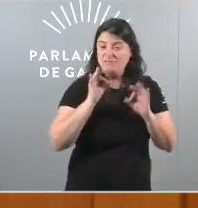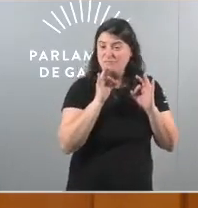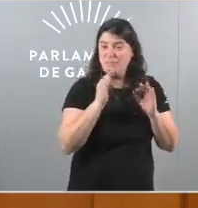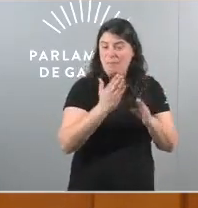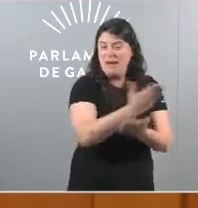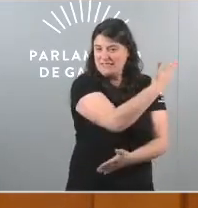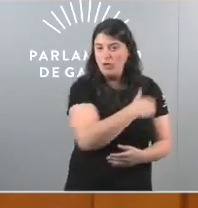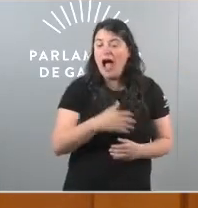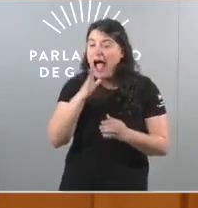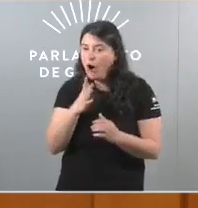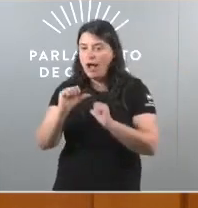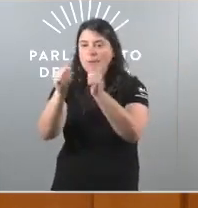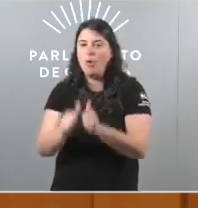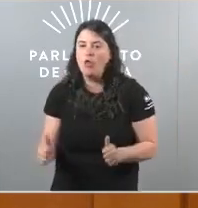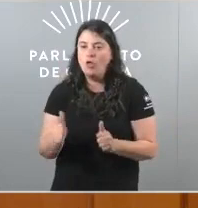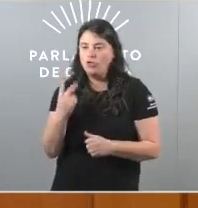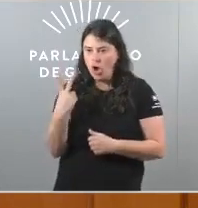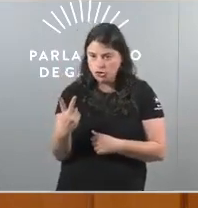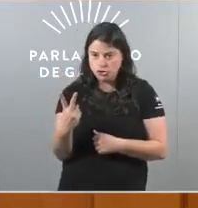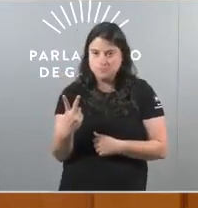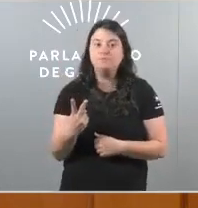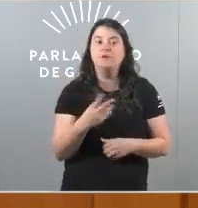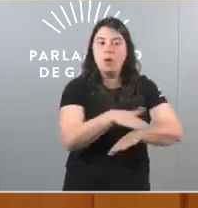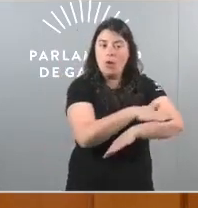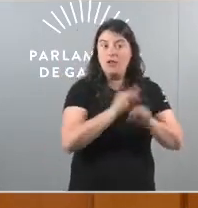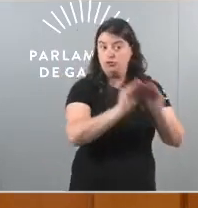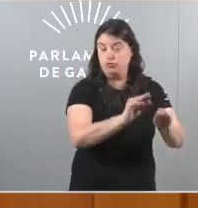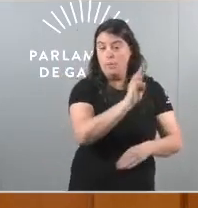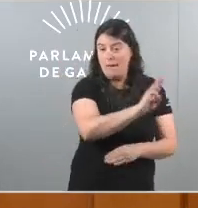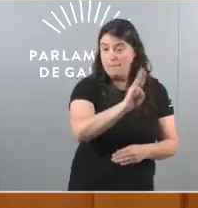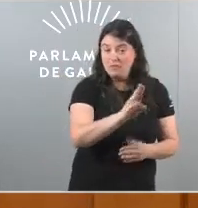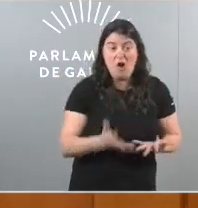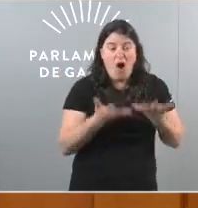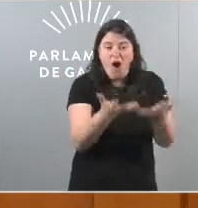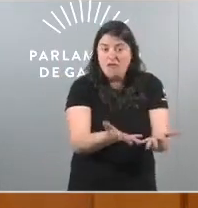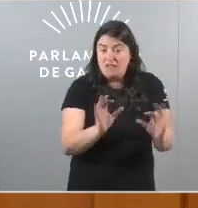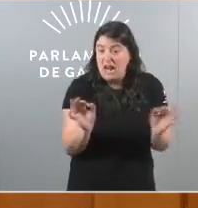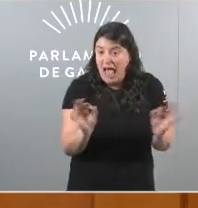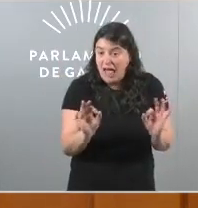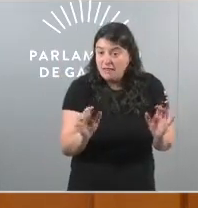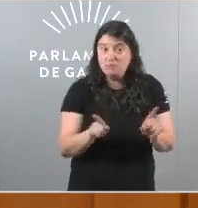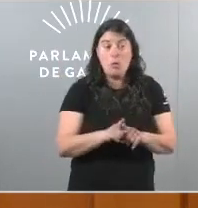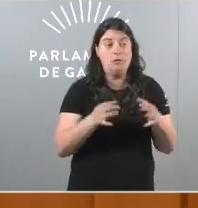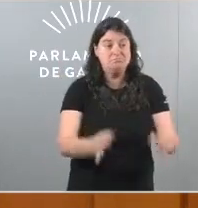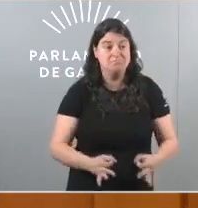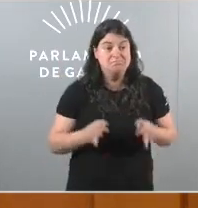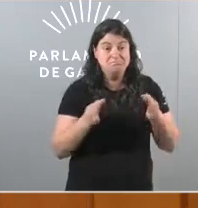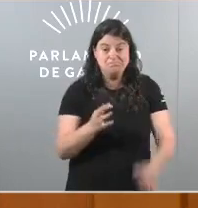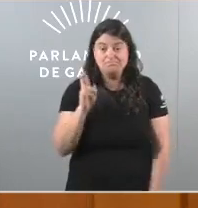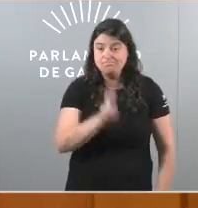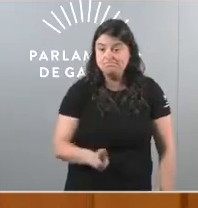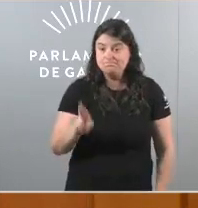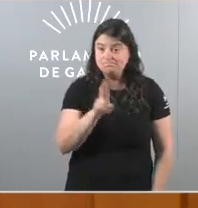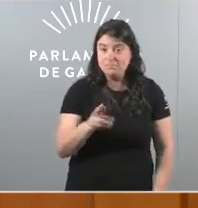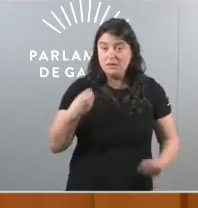de dous modelos o modelo o modelo Partido Popular que non ofrece nada salvo resignación rutina e